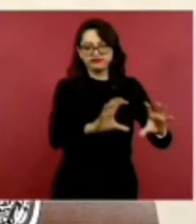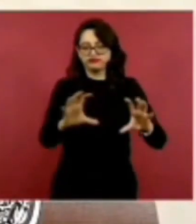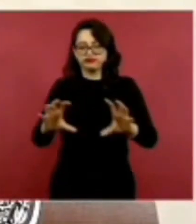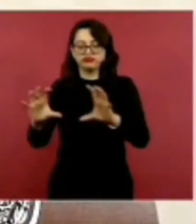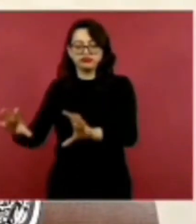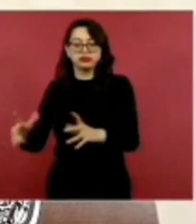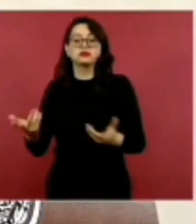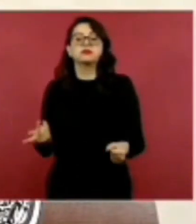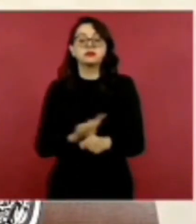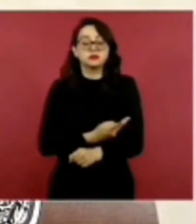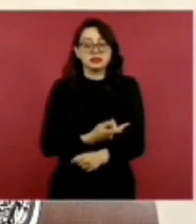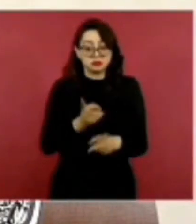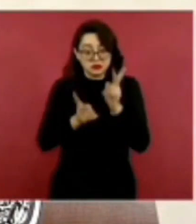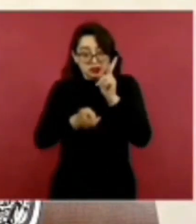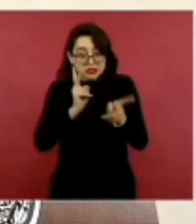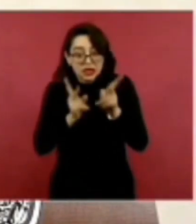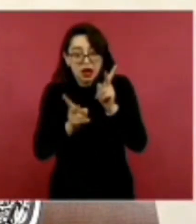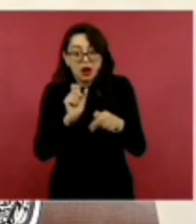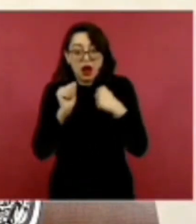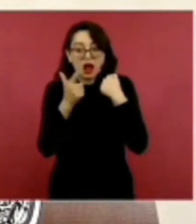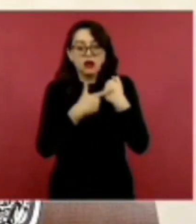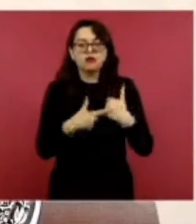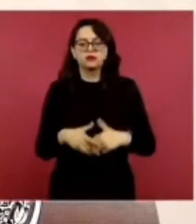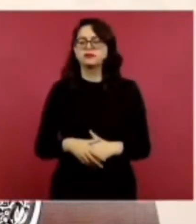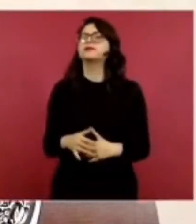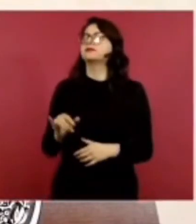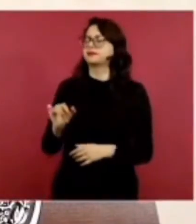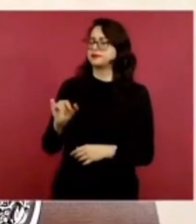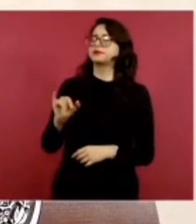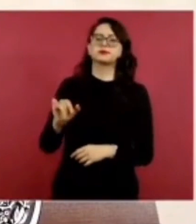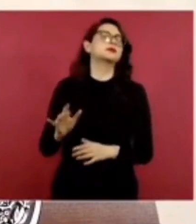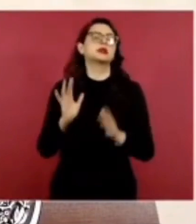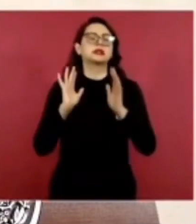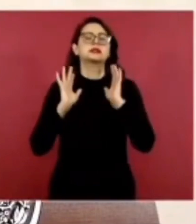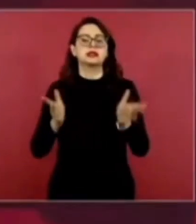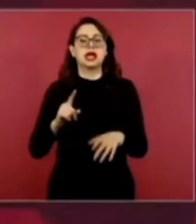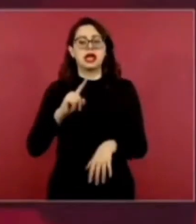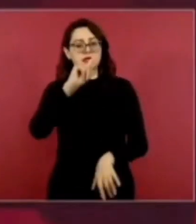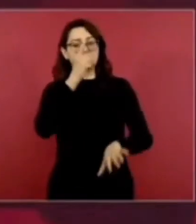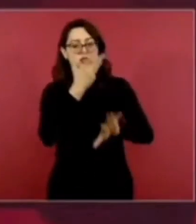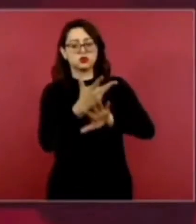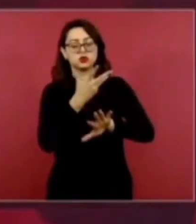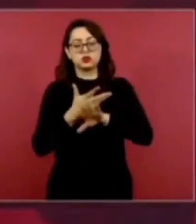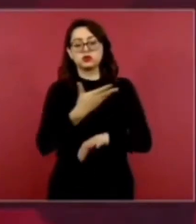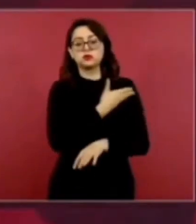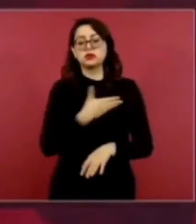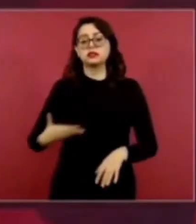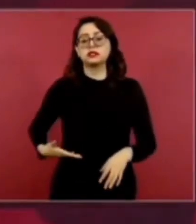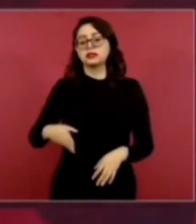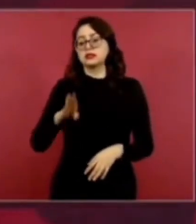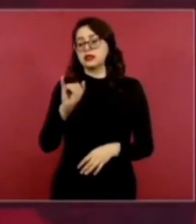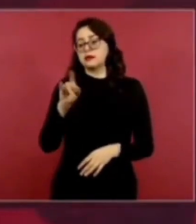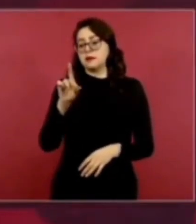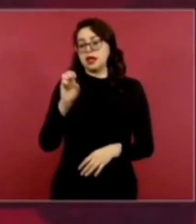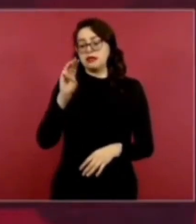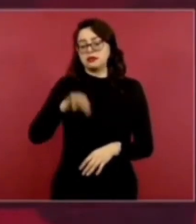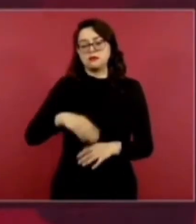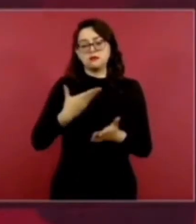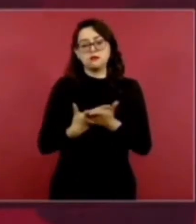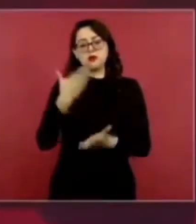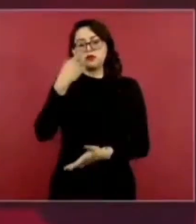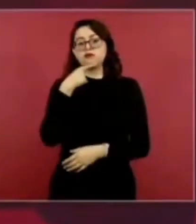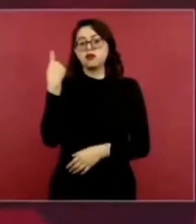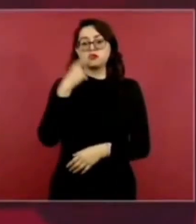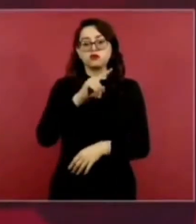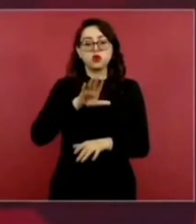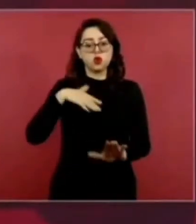de Estados Unidos para presentar una denuncia ante los tribunales y